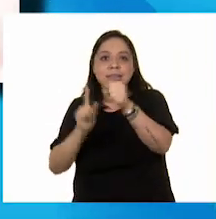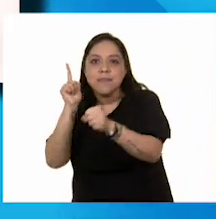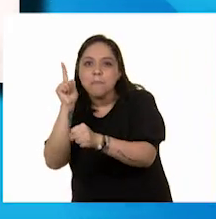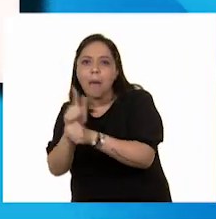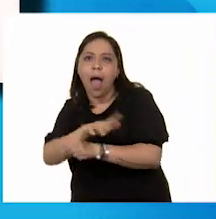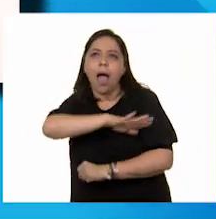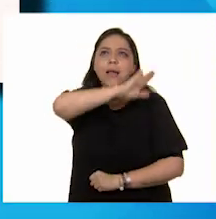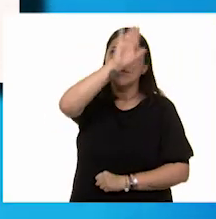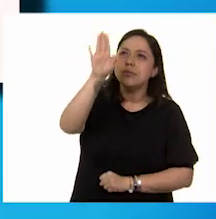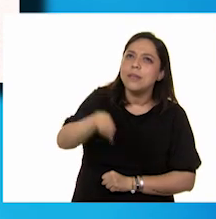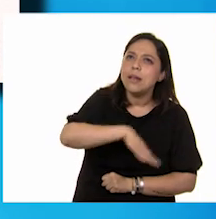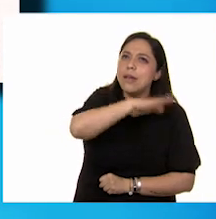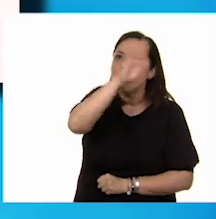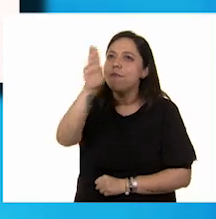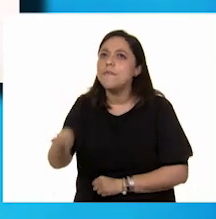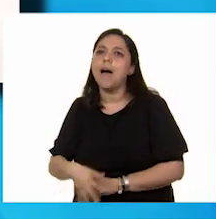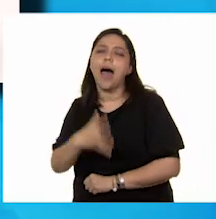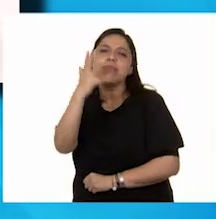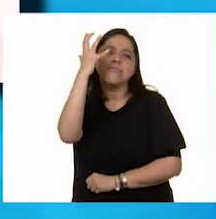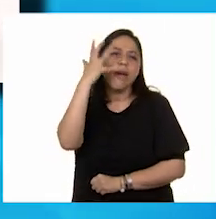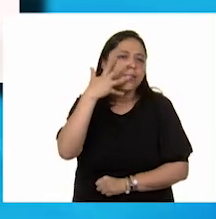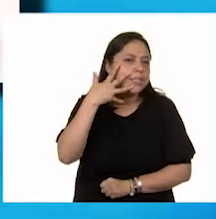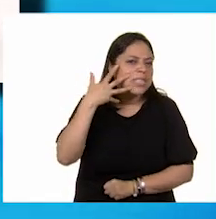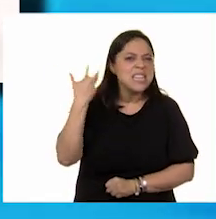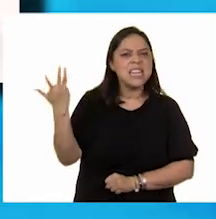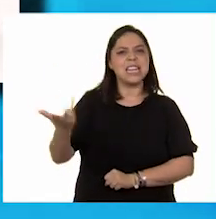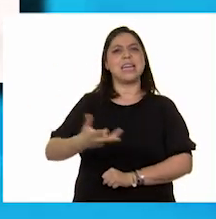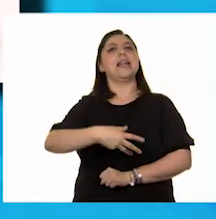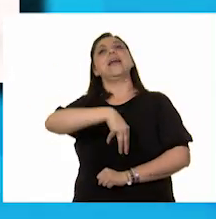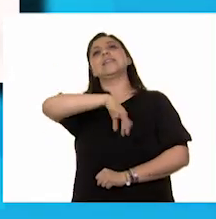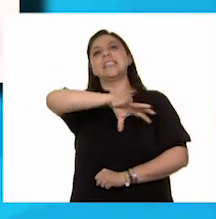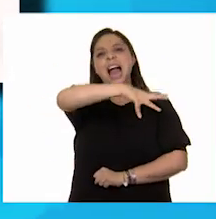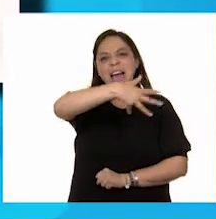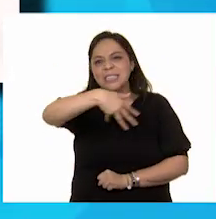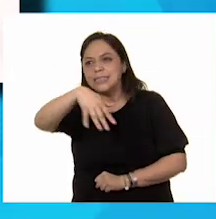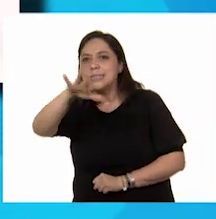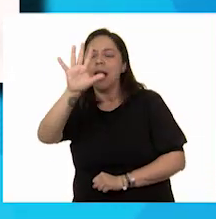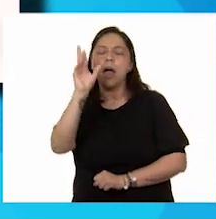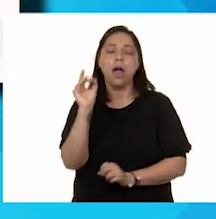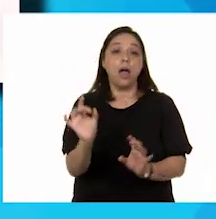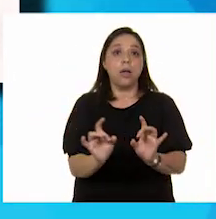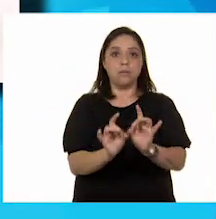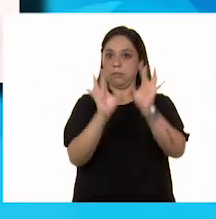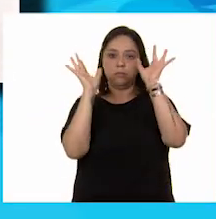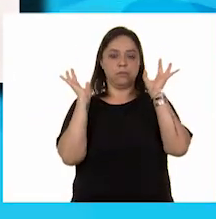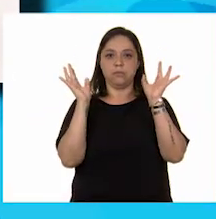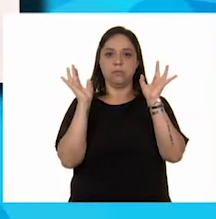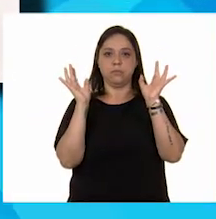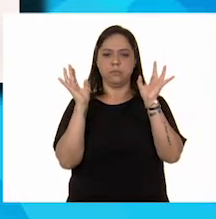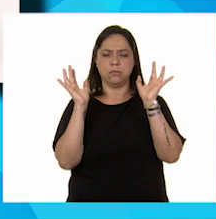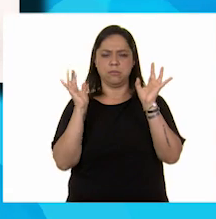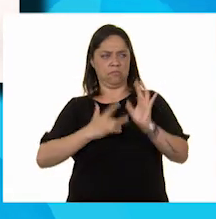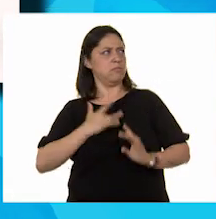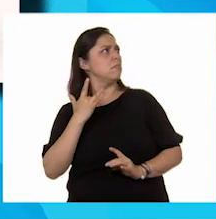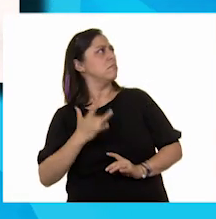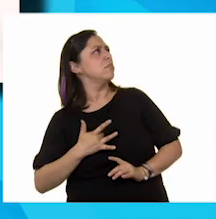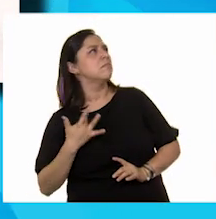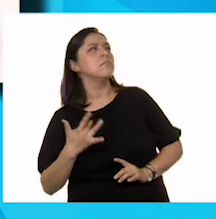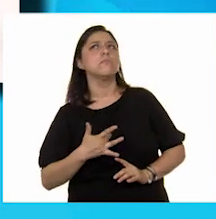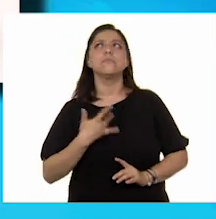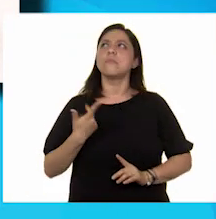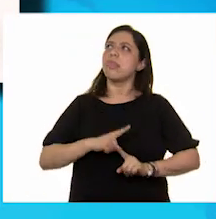elefantes, vieron tigres, vieron gacelas. Hasta que de pronto empezaron a sentir algo diferente.